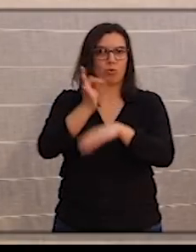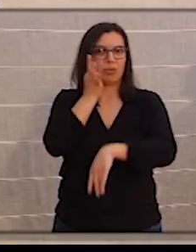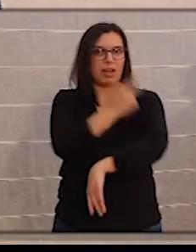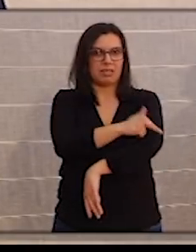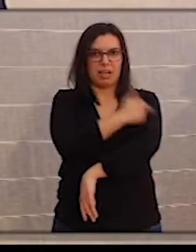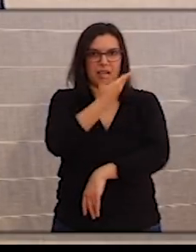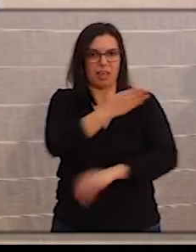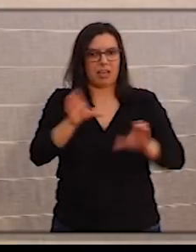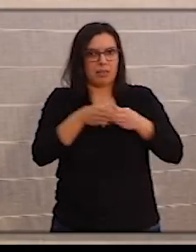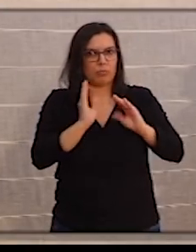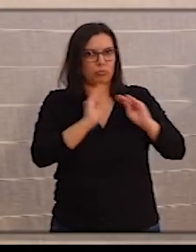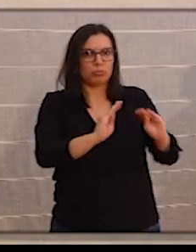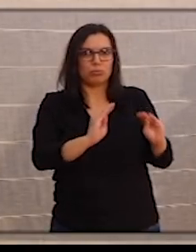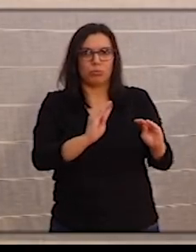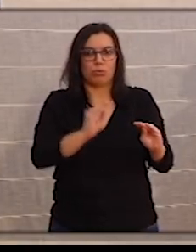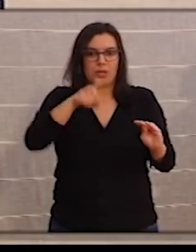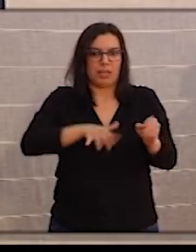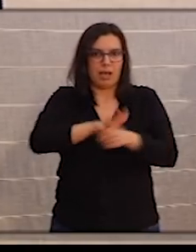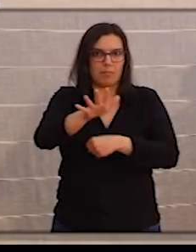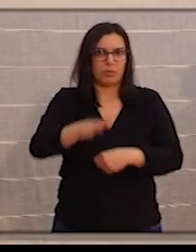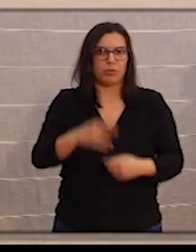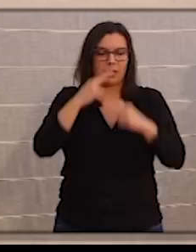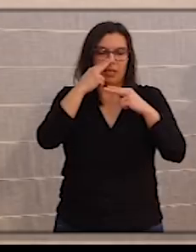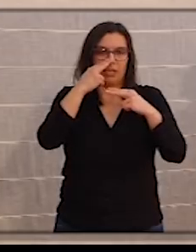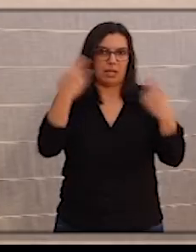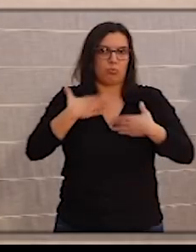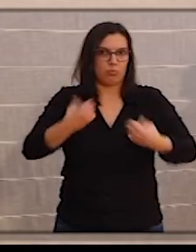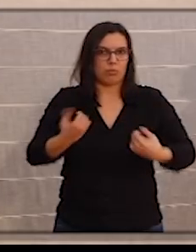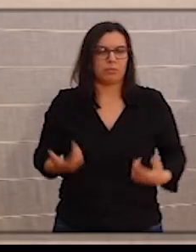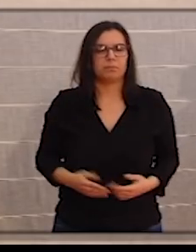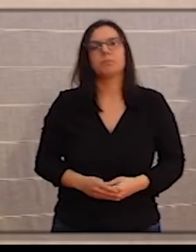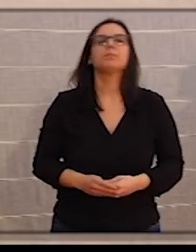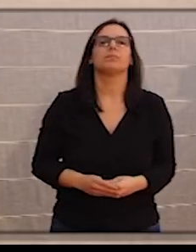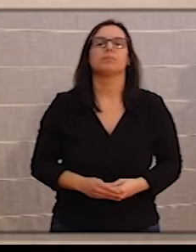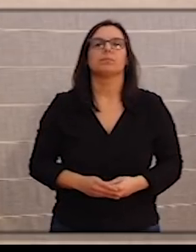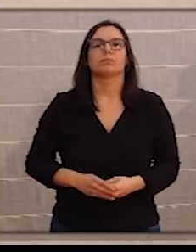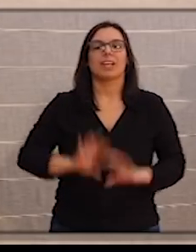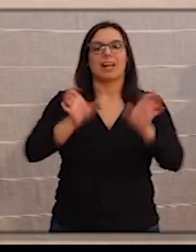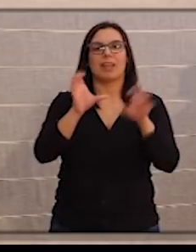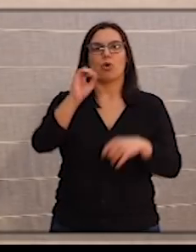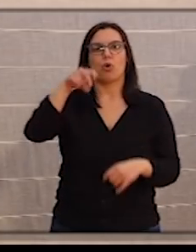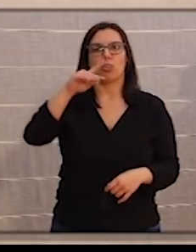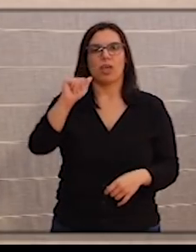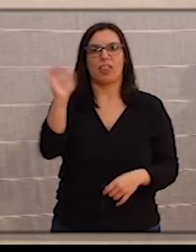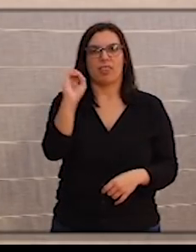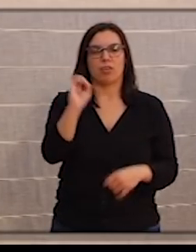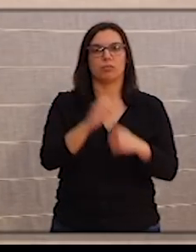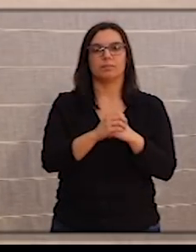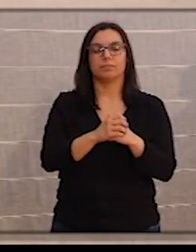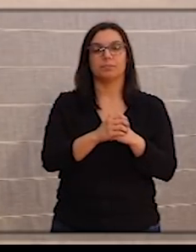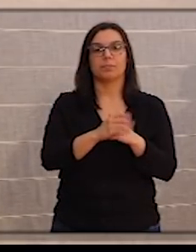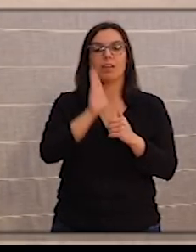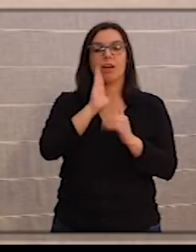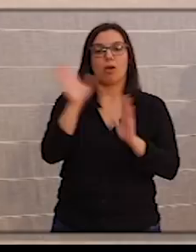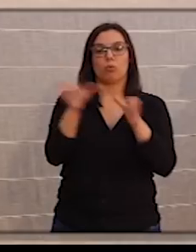Sanidad y su equipo en este ámbito de salud pública. Roberto Mayado, Onda Cero. Las medidas recomendadas